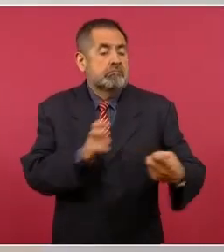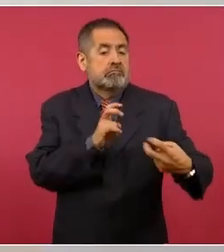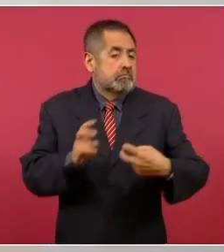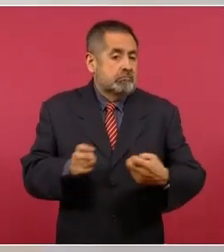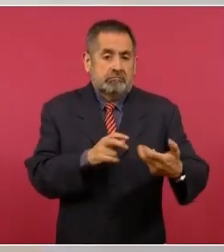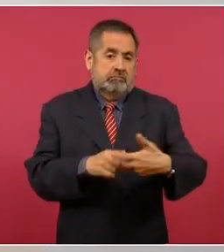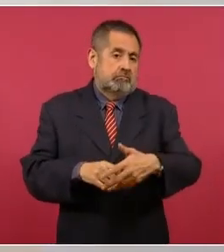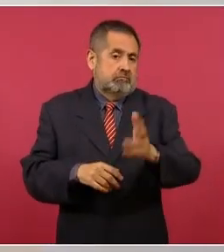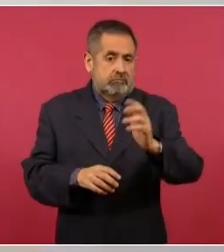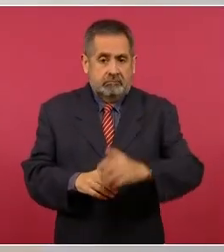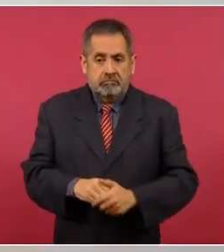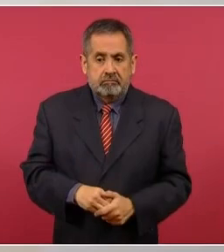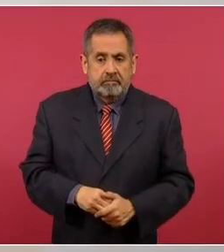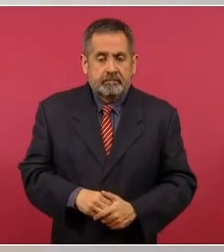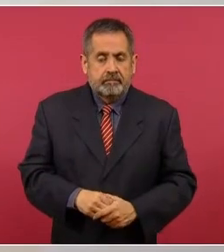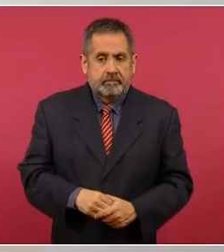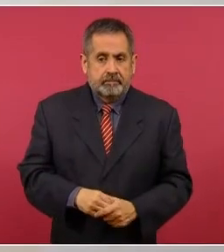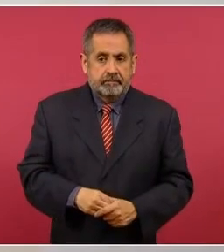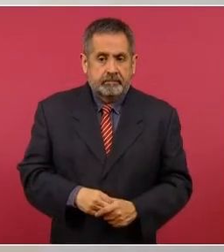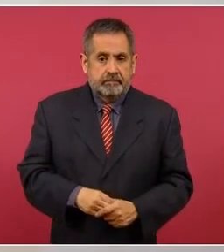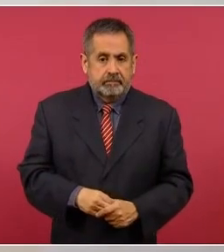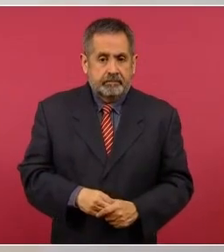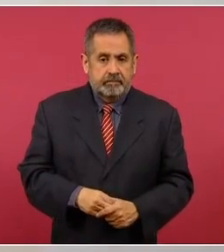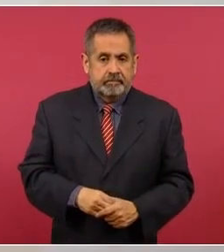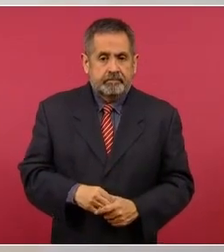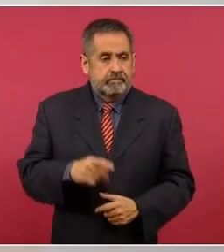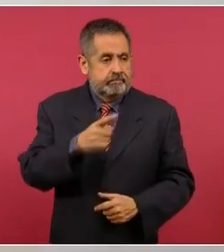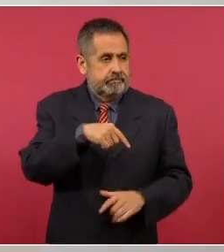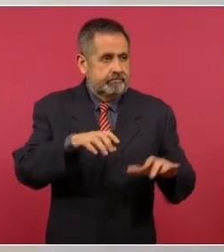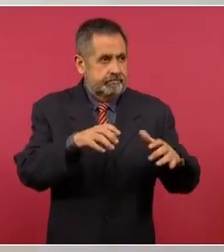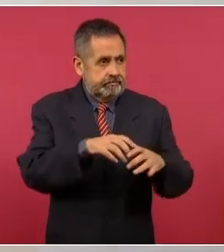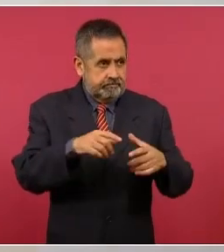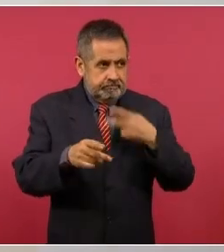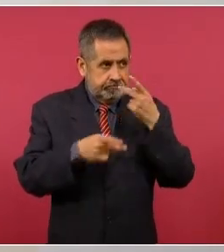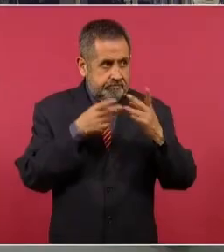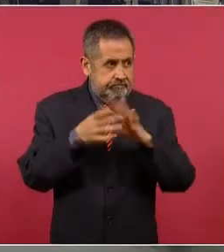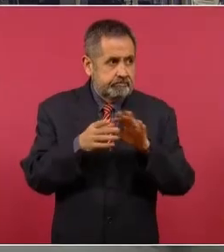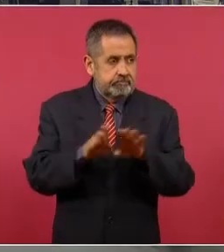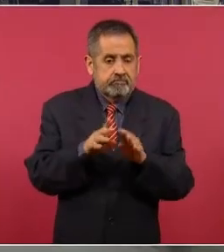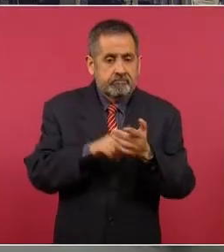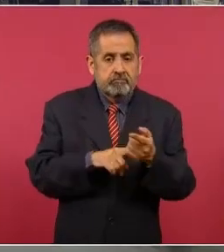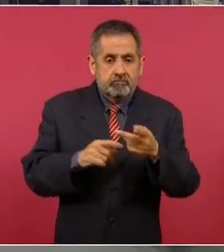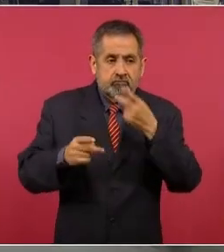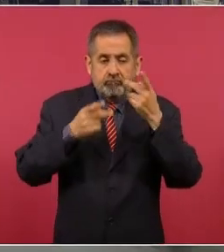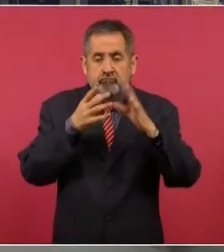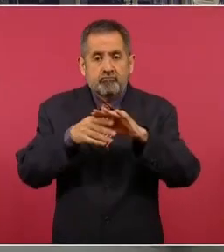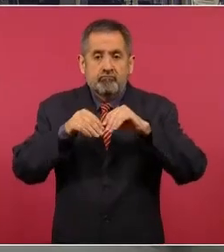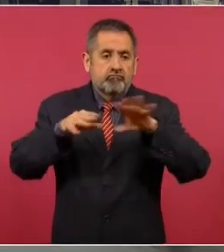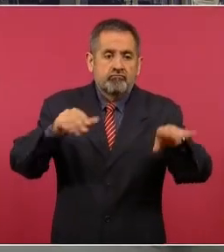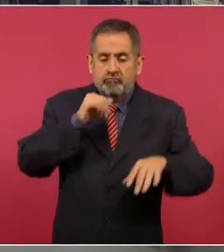pero estos asuntos no se tocan.